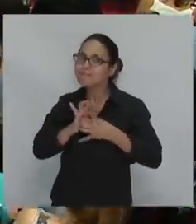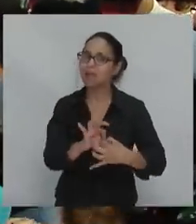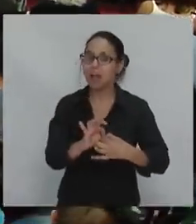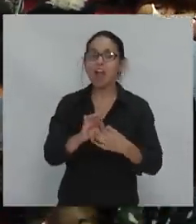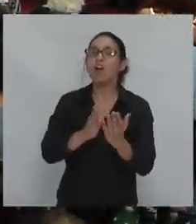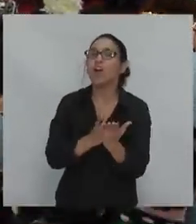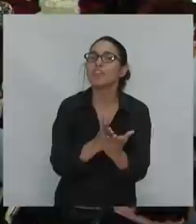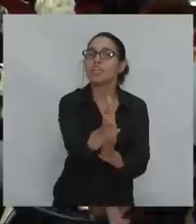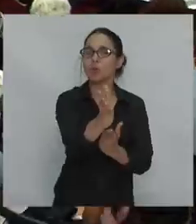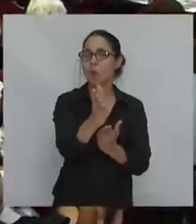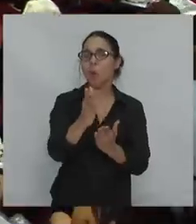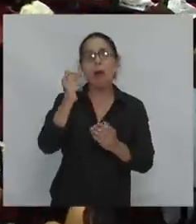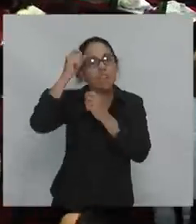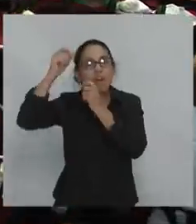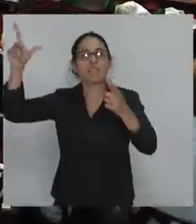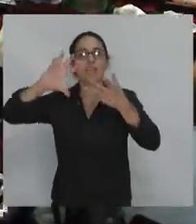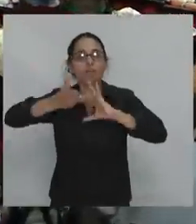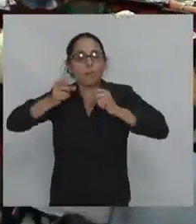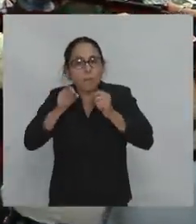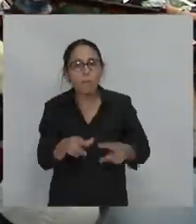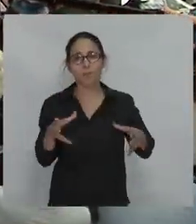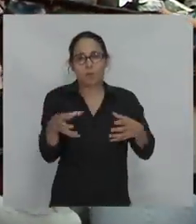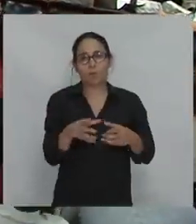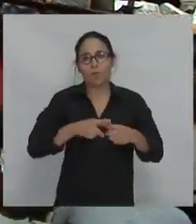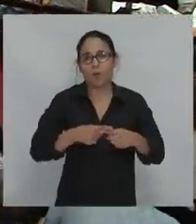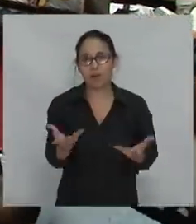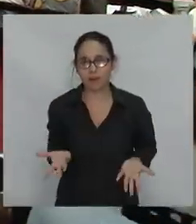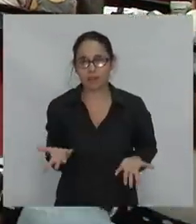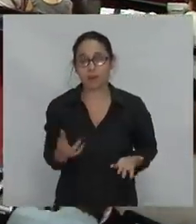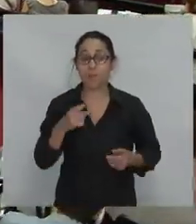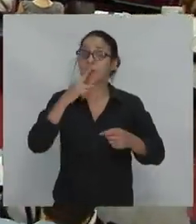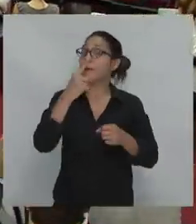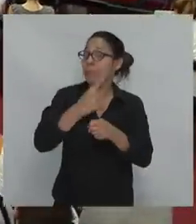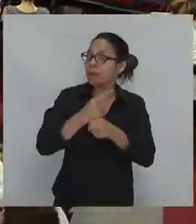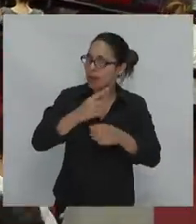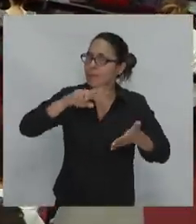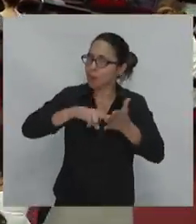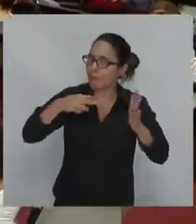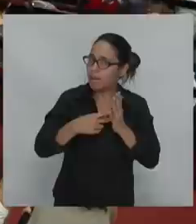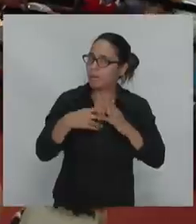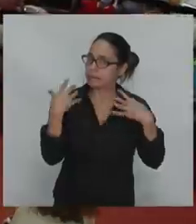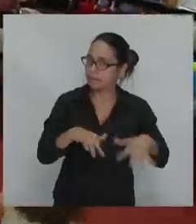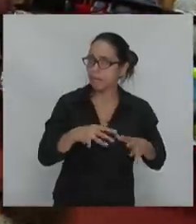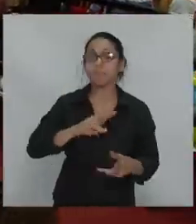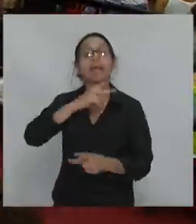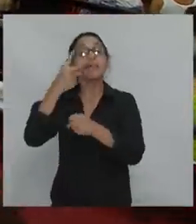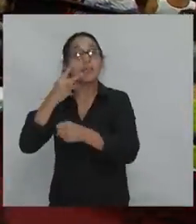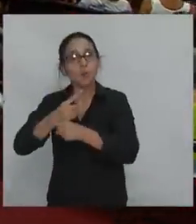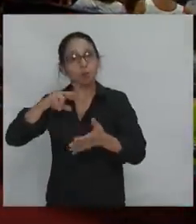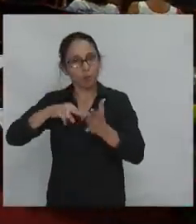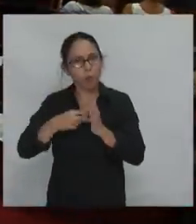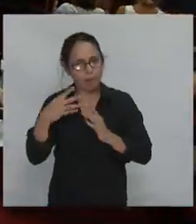continuidad. Entonces, fijaos, tenemos ahí un problema grave. Segundo problema, y este es esencial en América Latina,